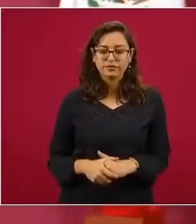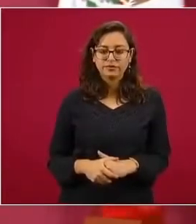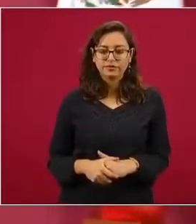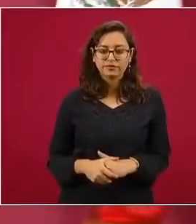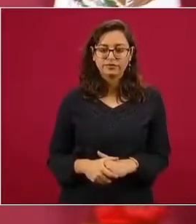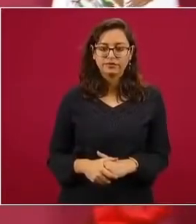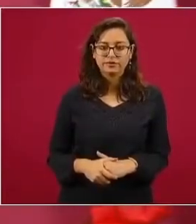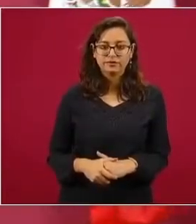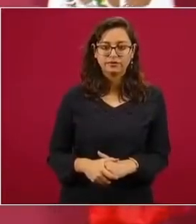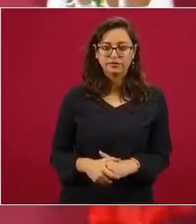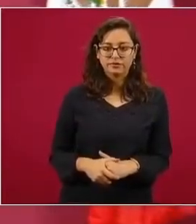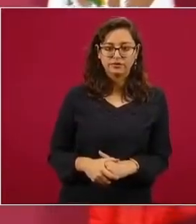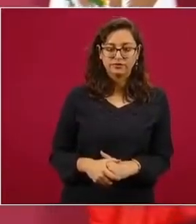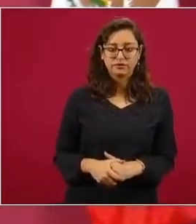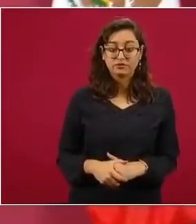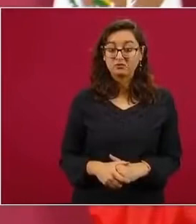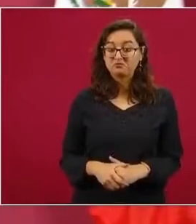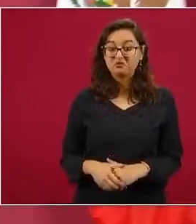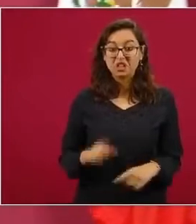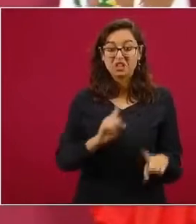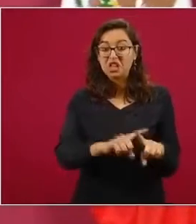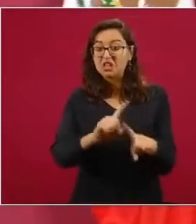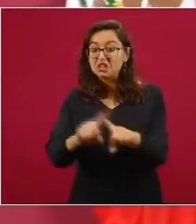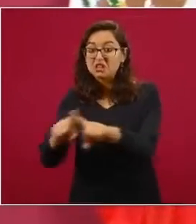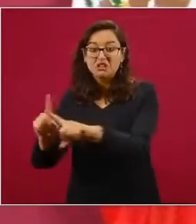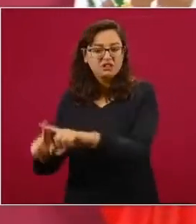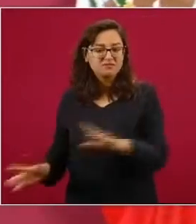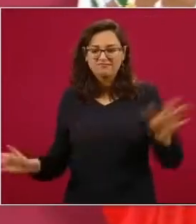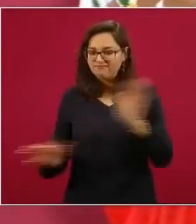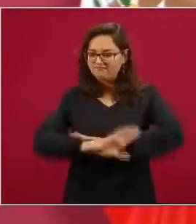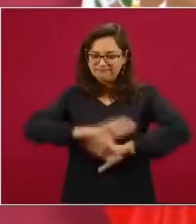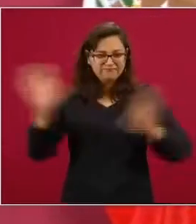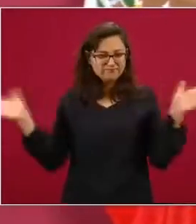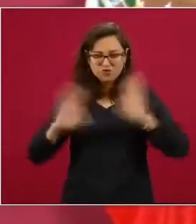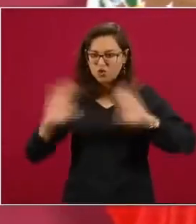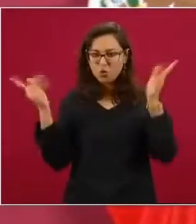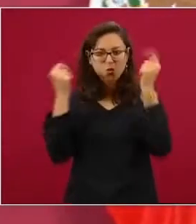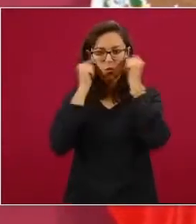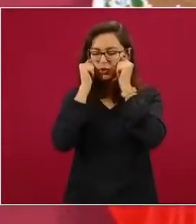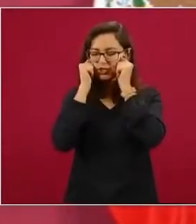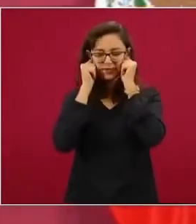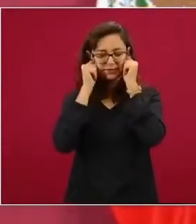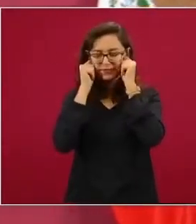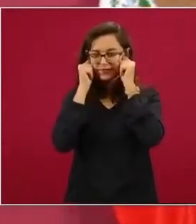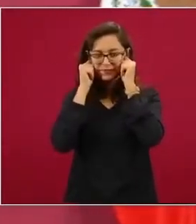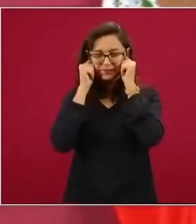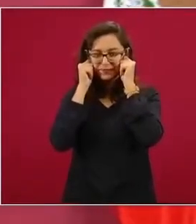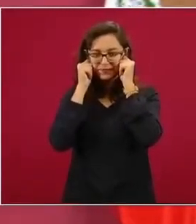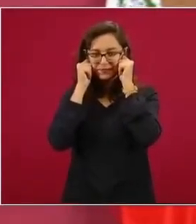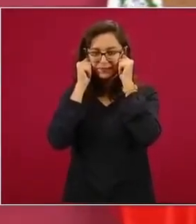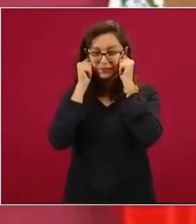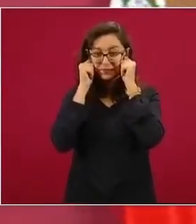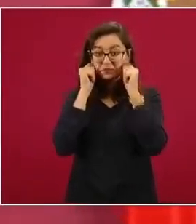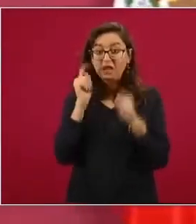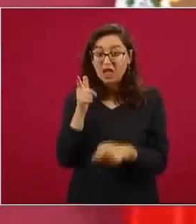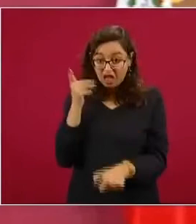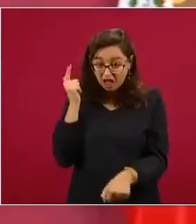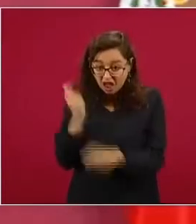Y sea quien sea, se le demuestra